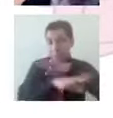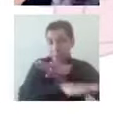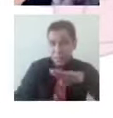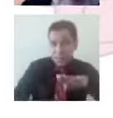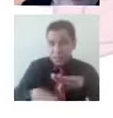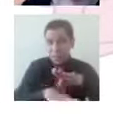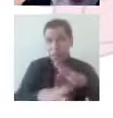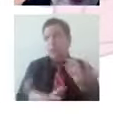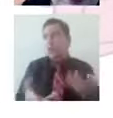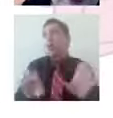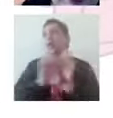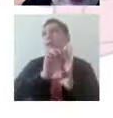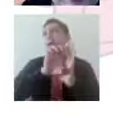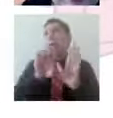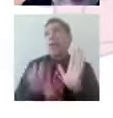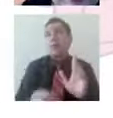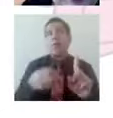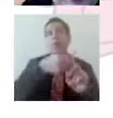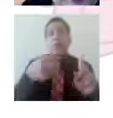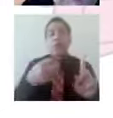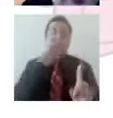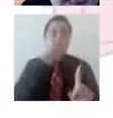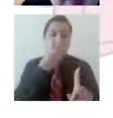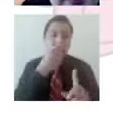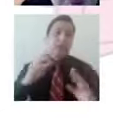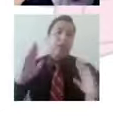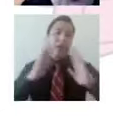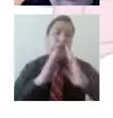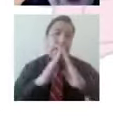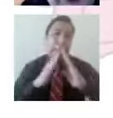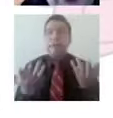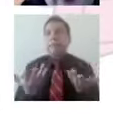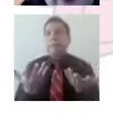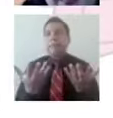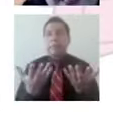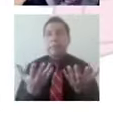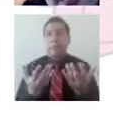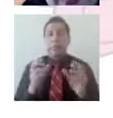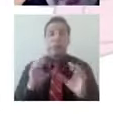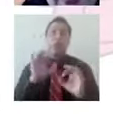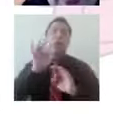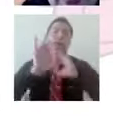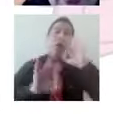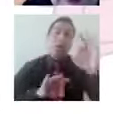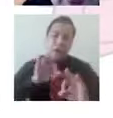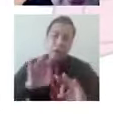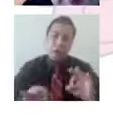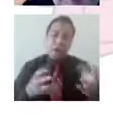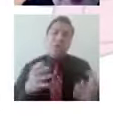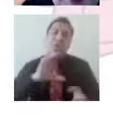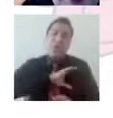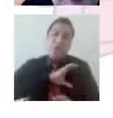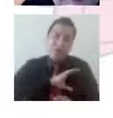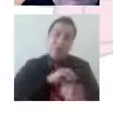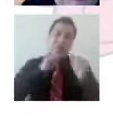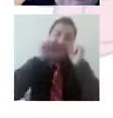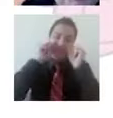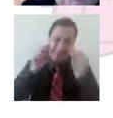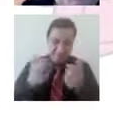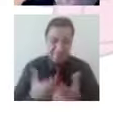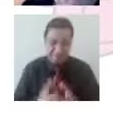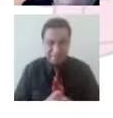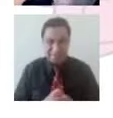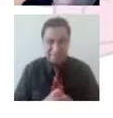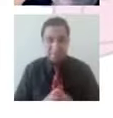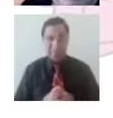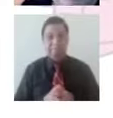alimentación, la vivienda y afectivas como el sentido de pertenencia, el cariño, etcétera. En términos